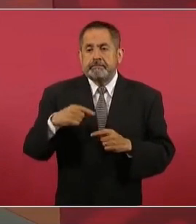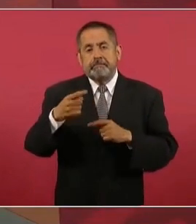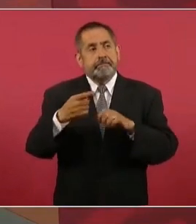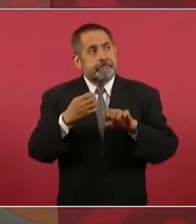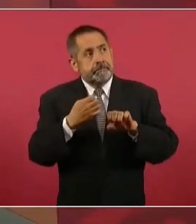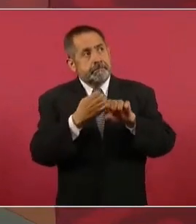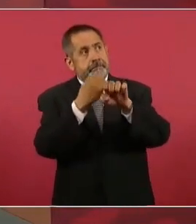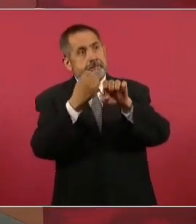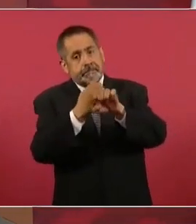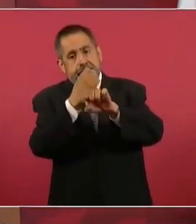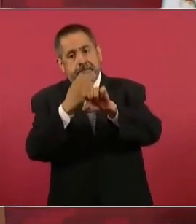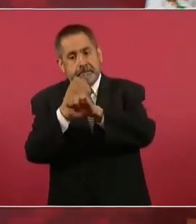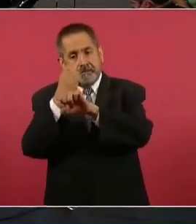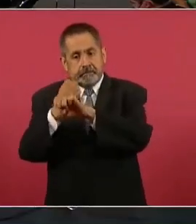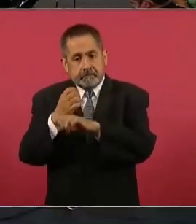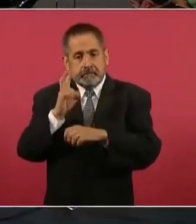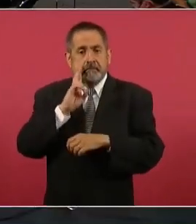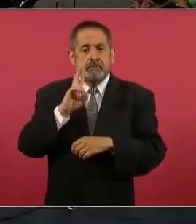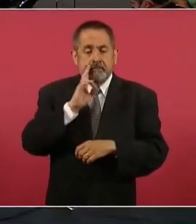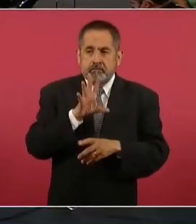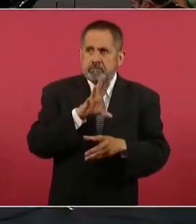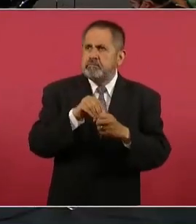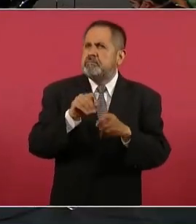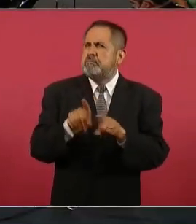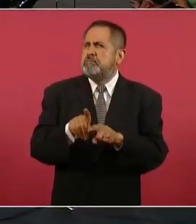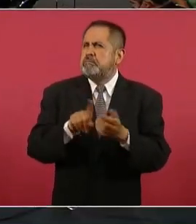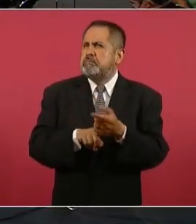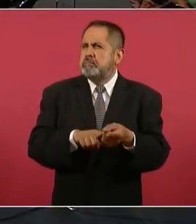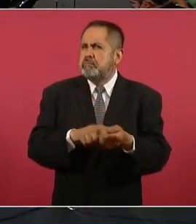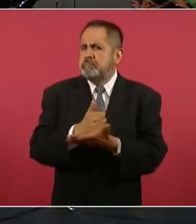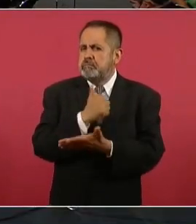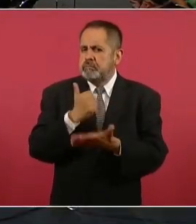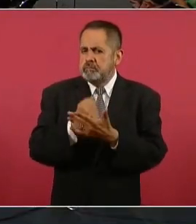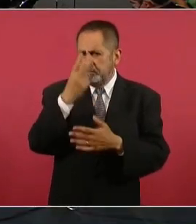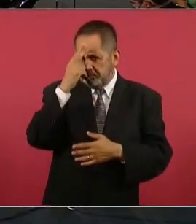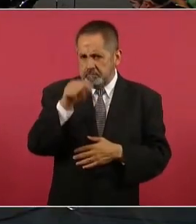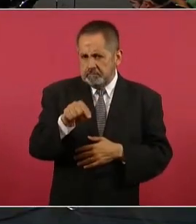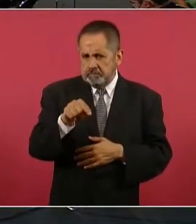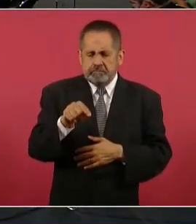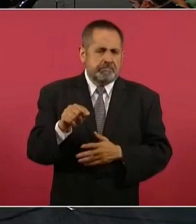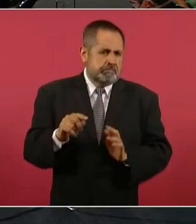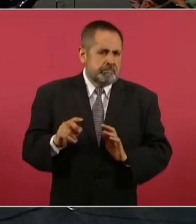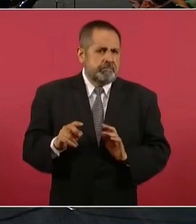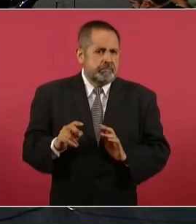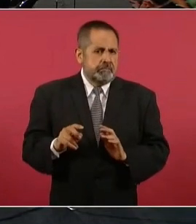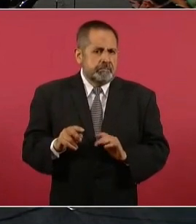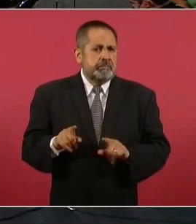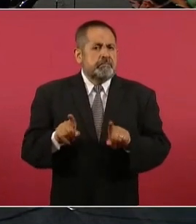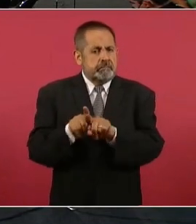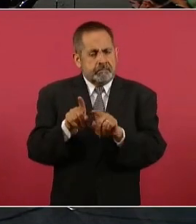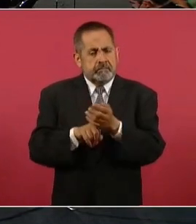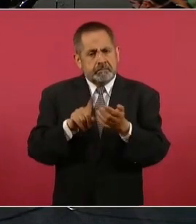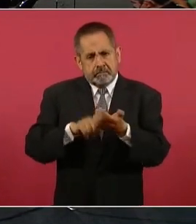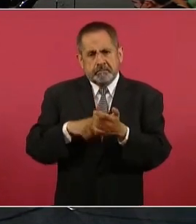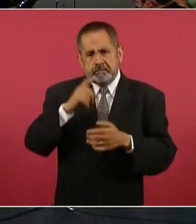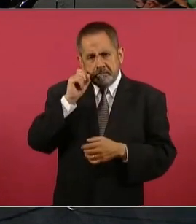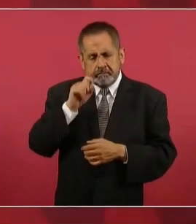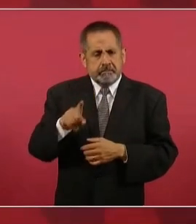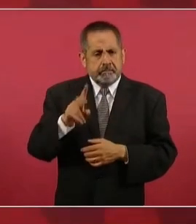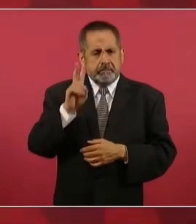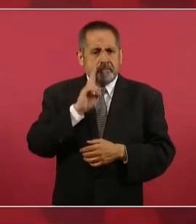estados está incluido la Ciudad de México y seguramente,